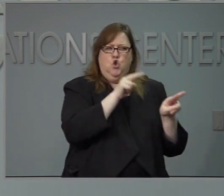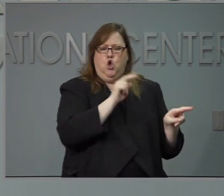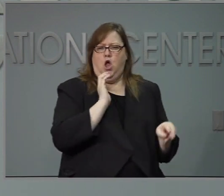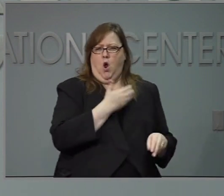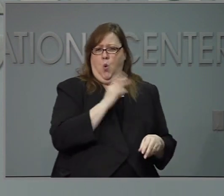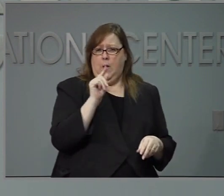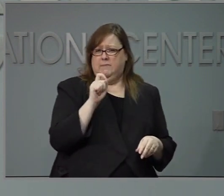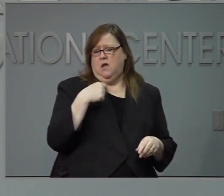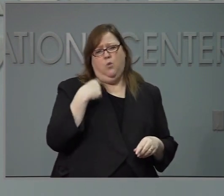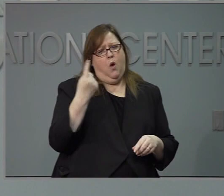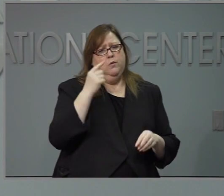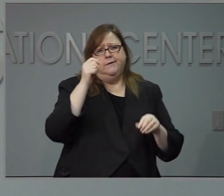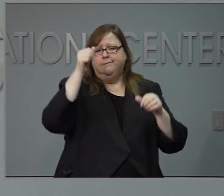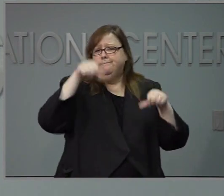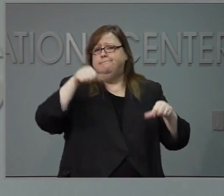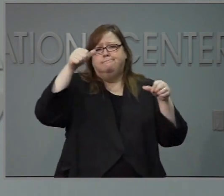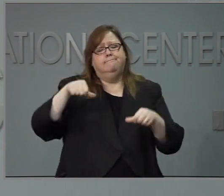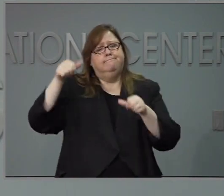cotidianamente.